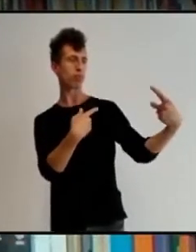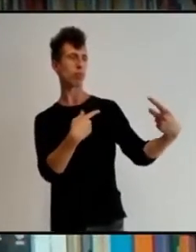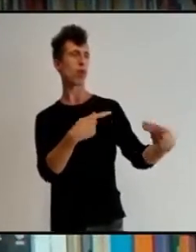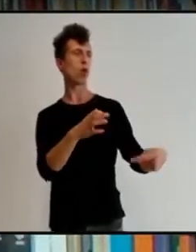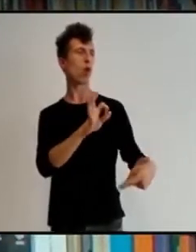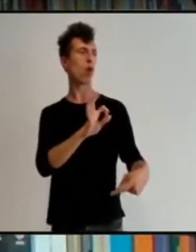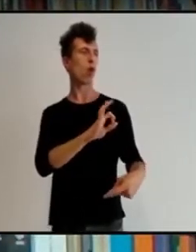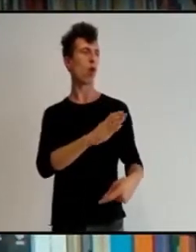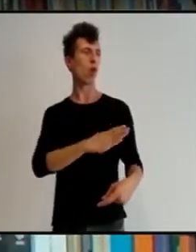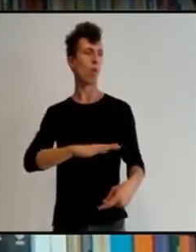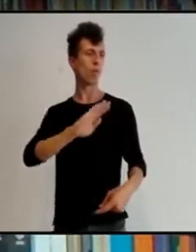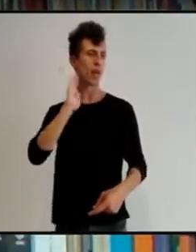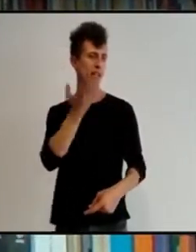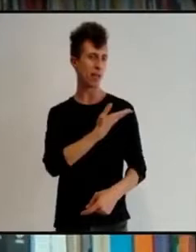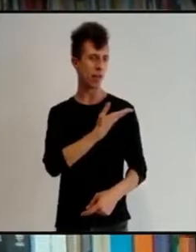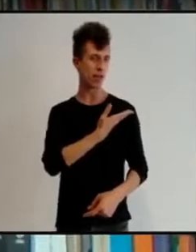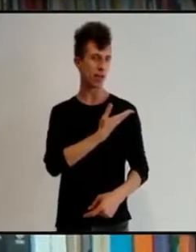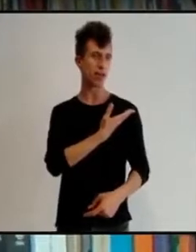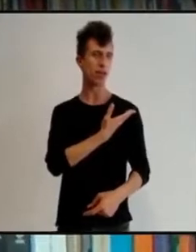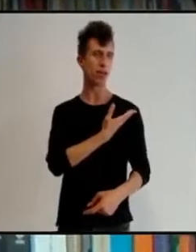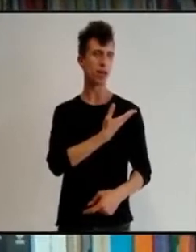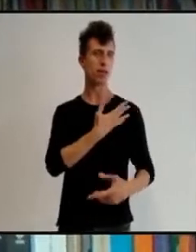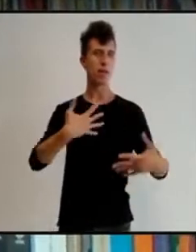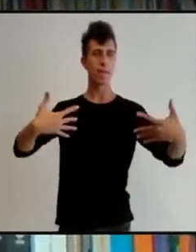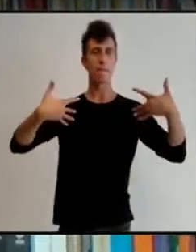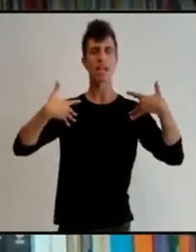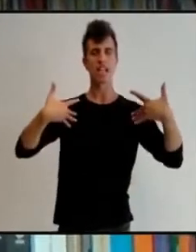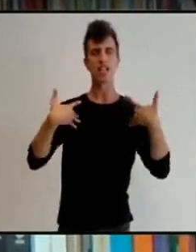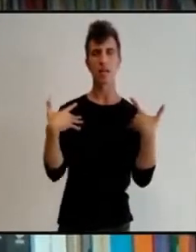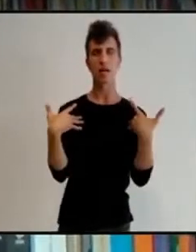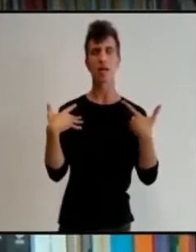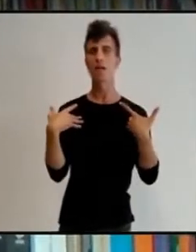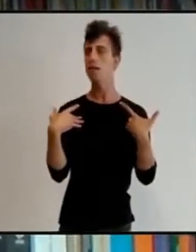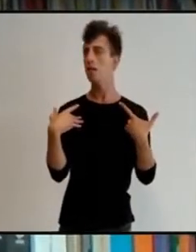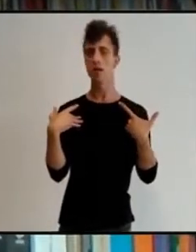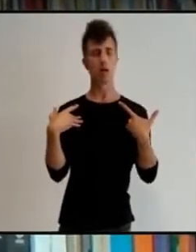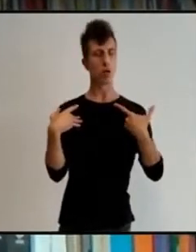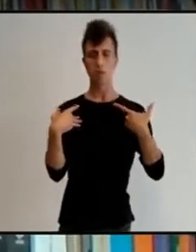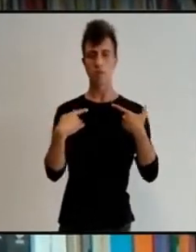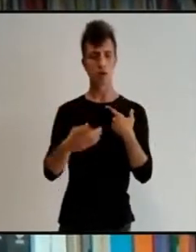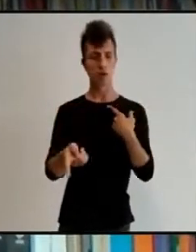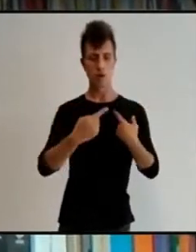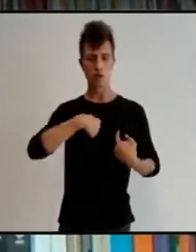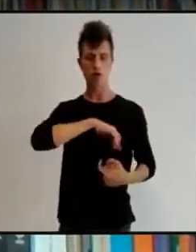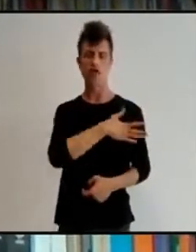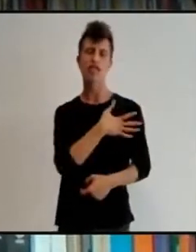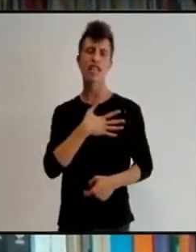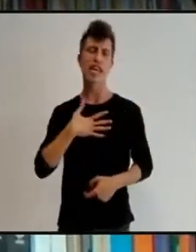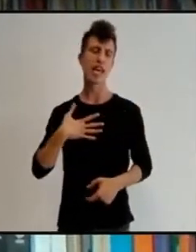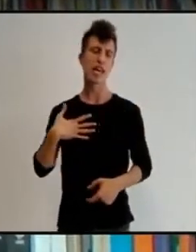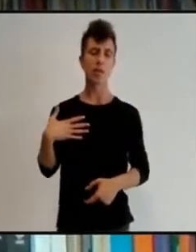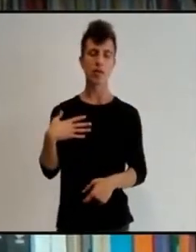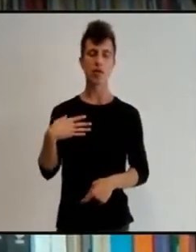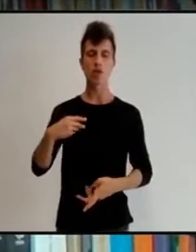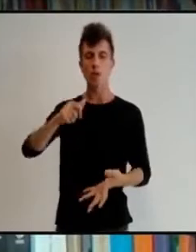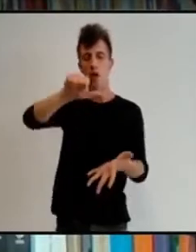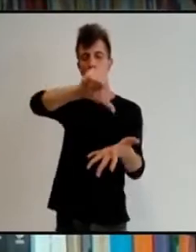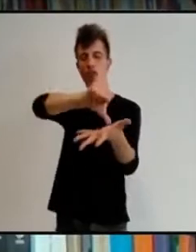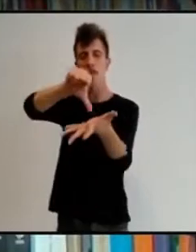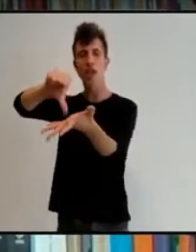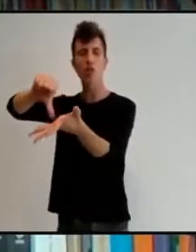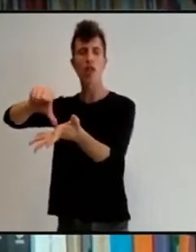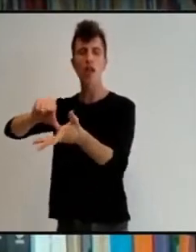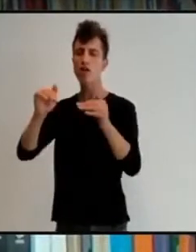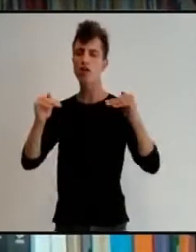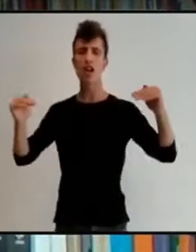avanzar en la reparación, sino ser reconocidos como unos ciudadanos actuantes y que le